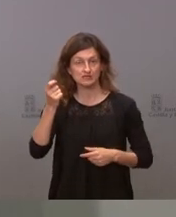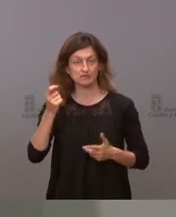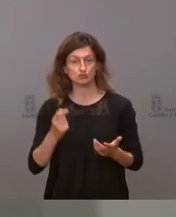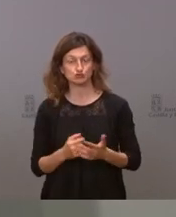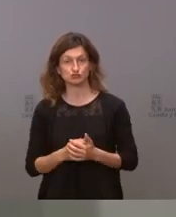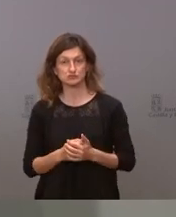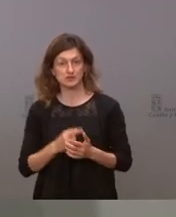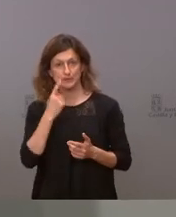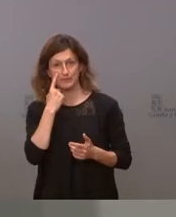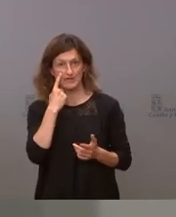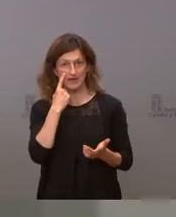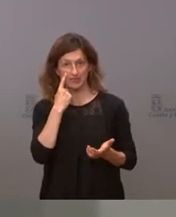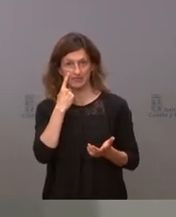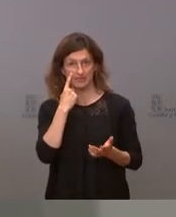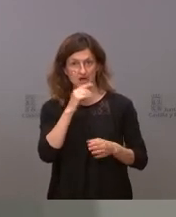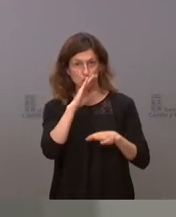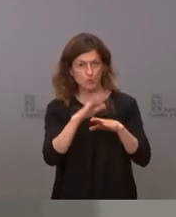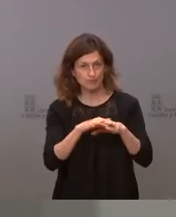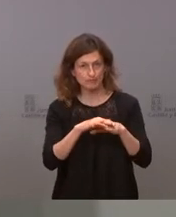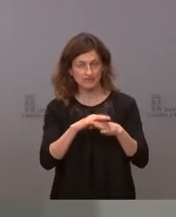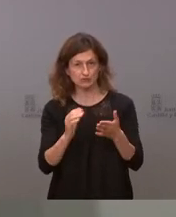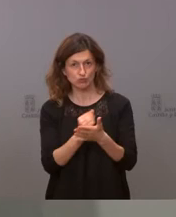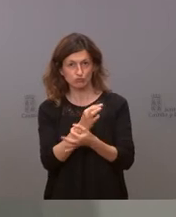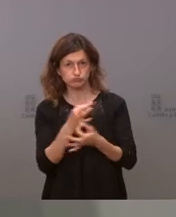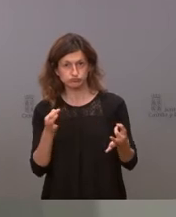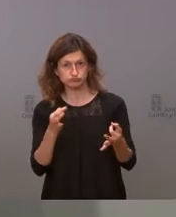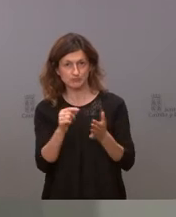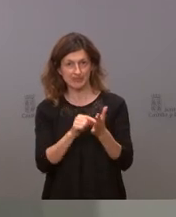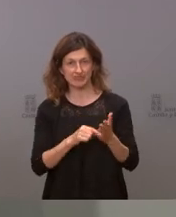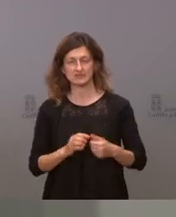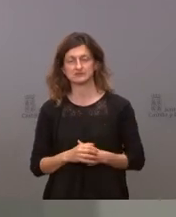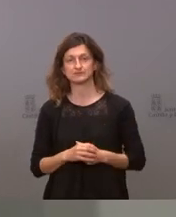la vigilancia del cumplimiento de estas medidas